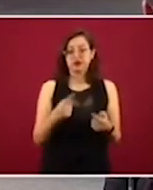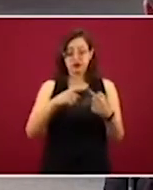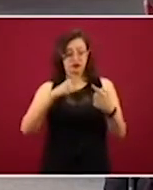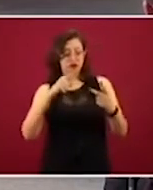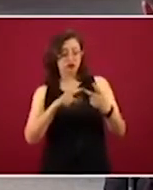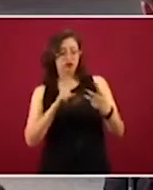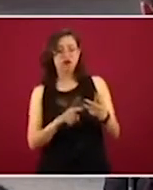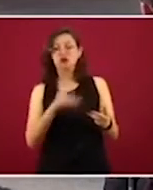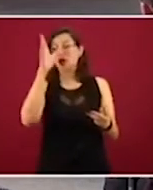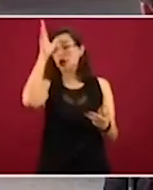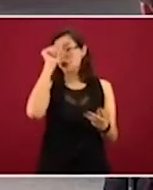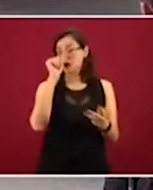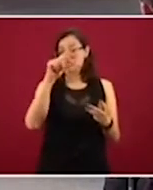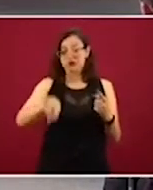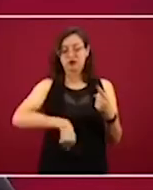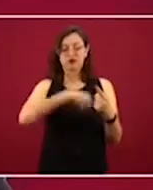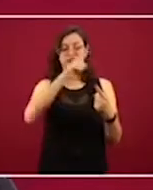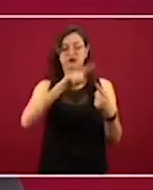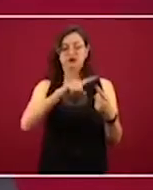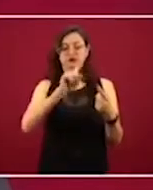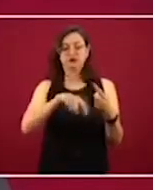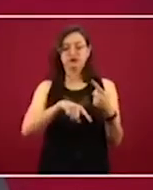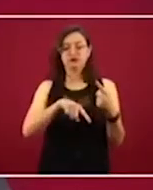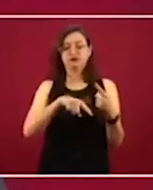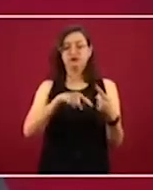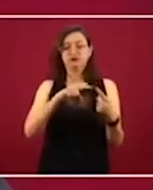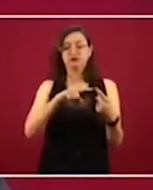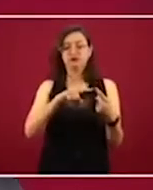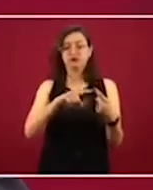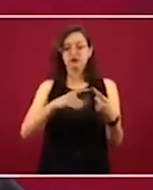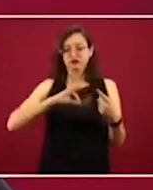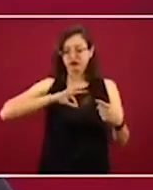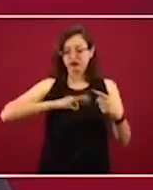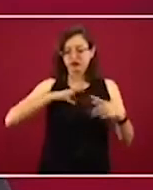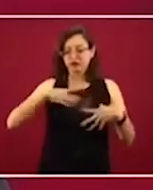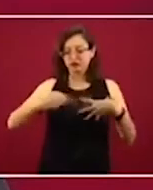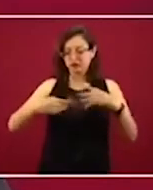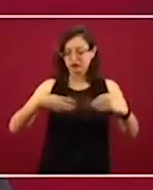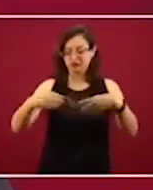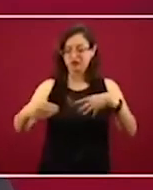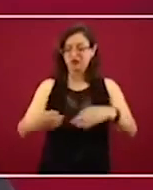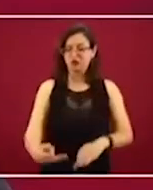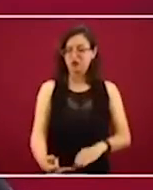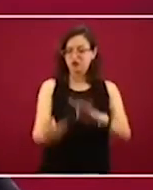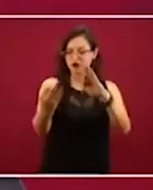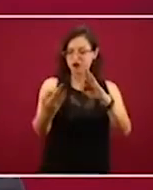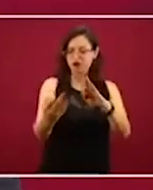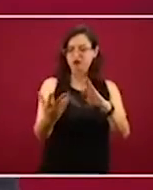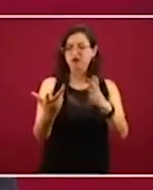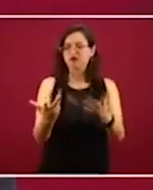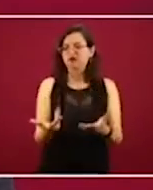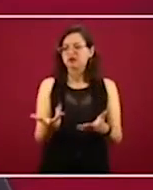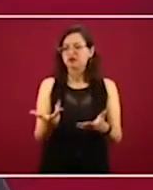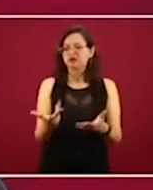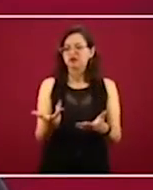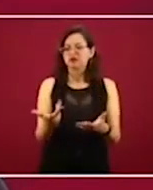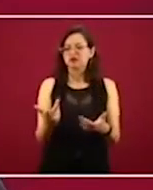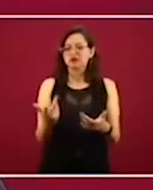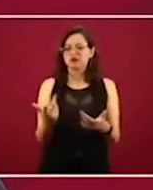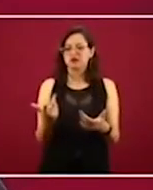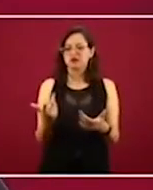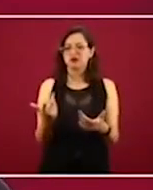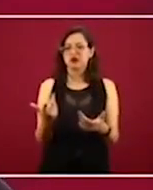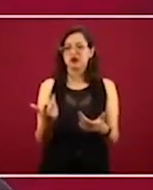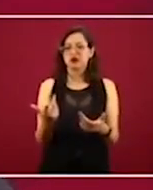cuestiones. La primera, para hacer frente a la pandemia hoy se tienen que controlar las